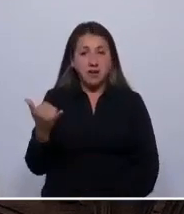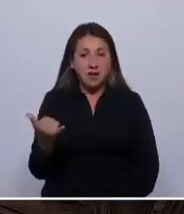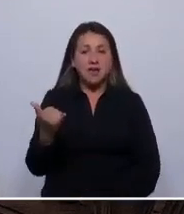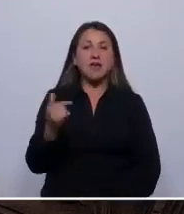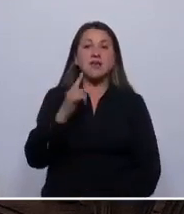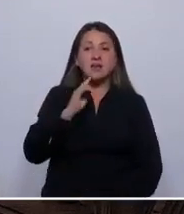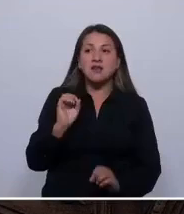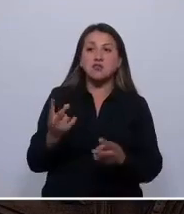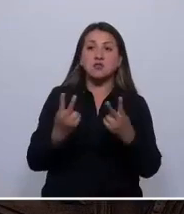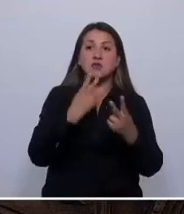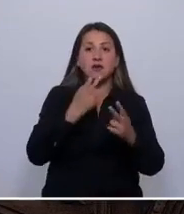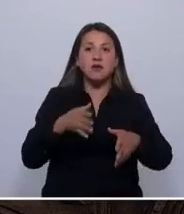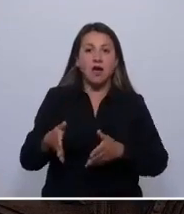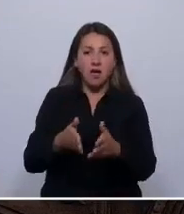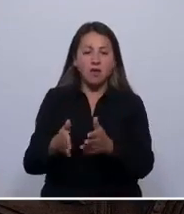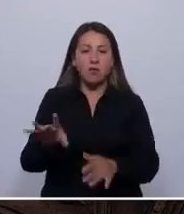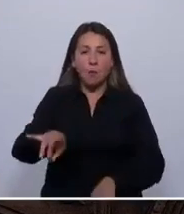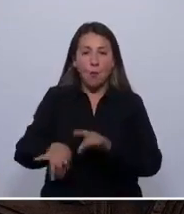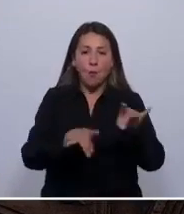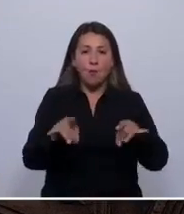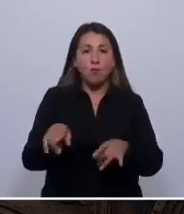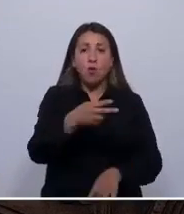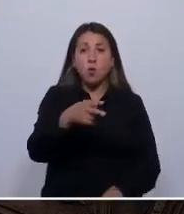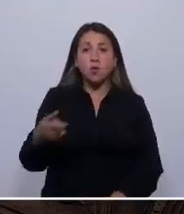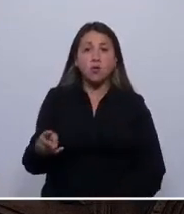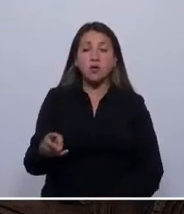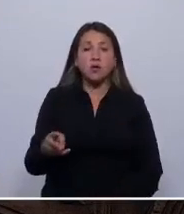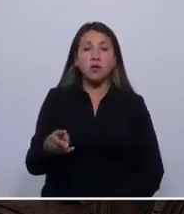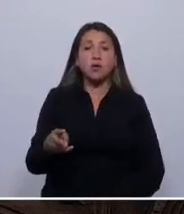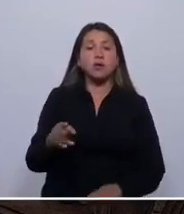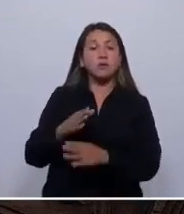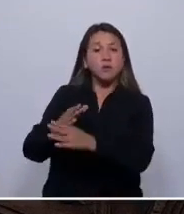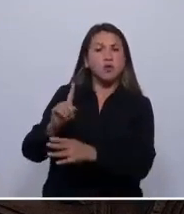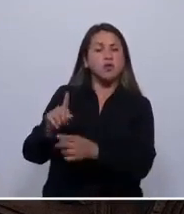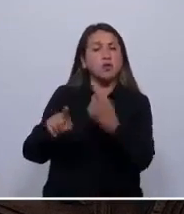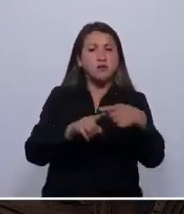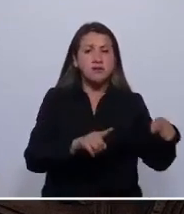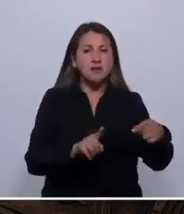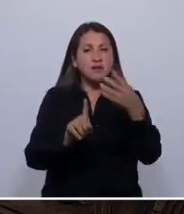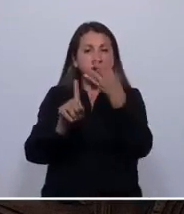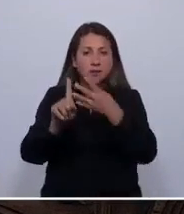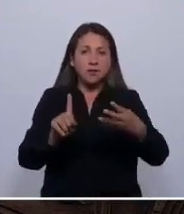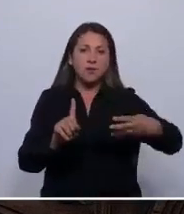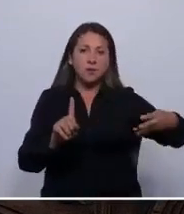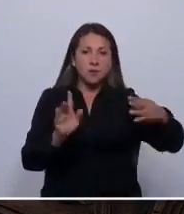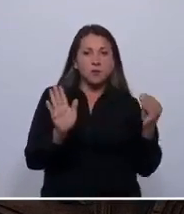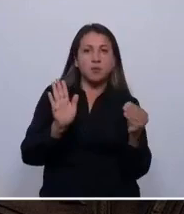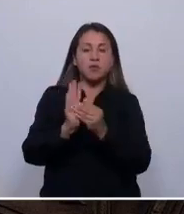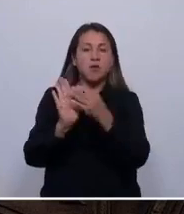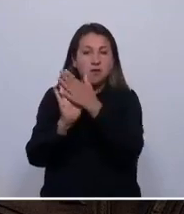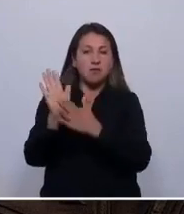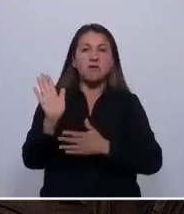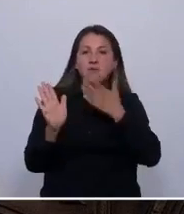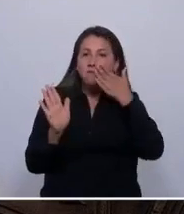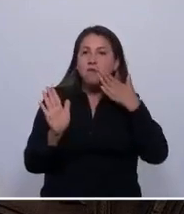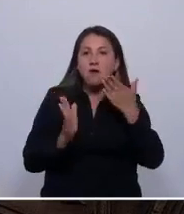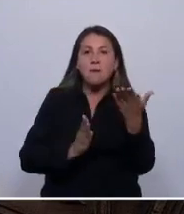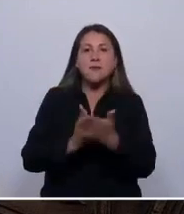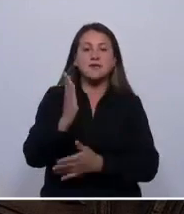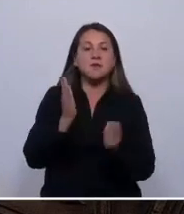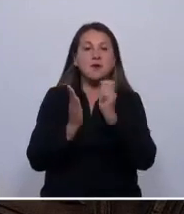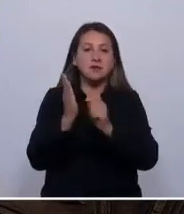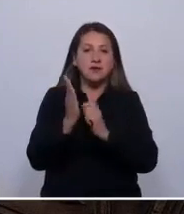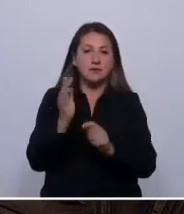calle. Hoy ustedes no están olvidados. Su diversidad de colores se reflejará en esta hoja en blanco que comenzamos a